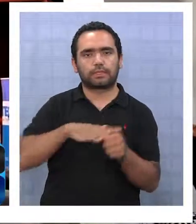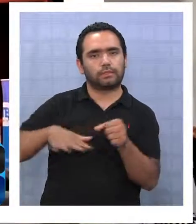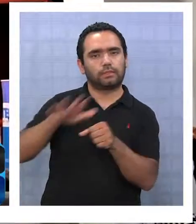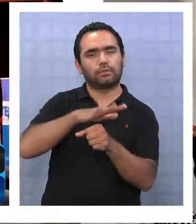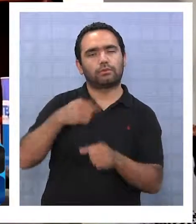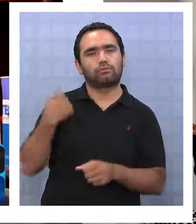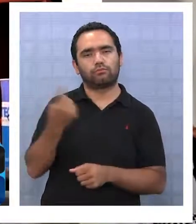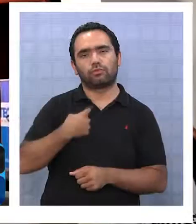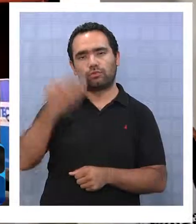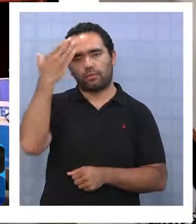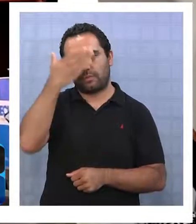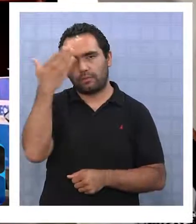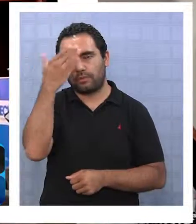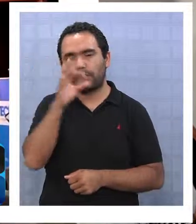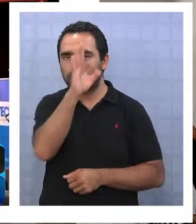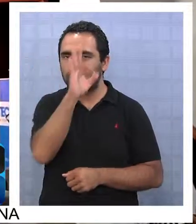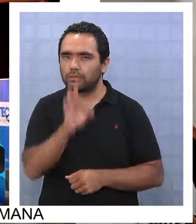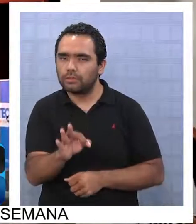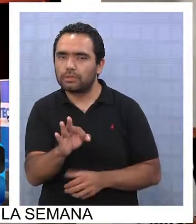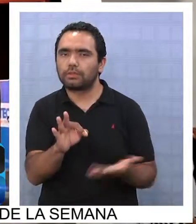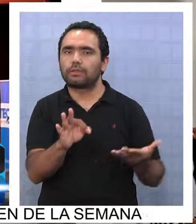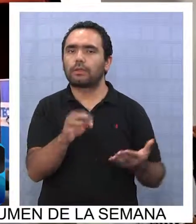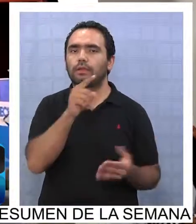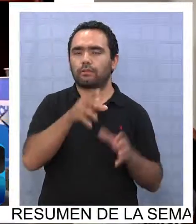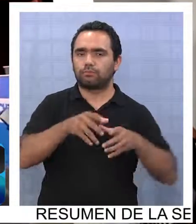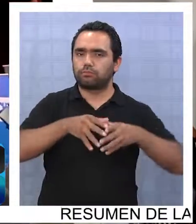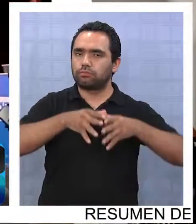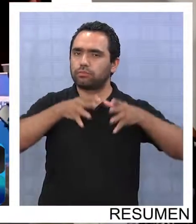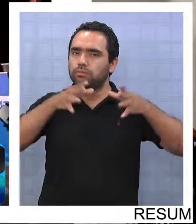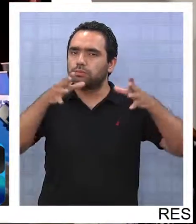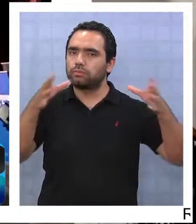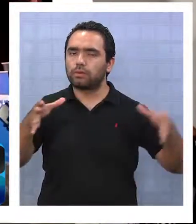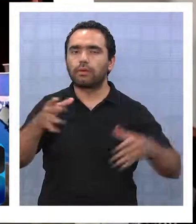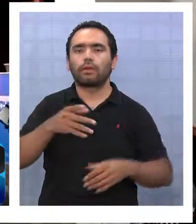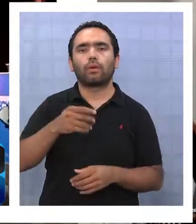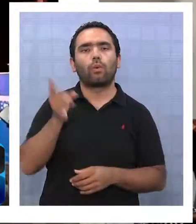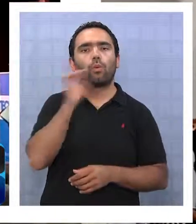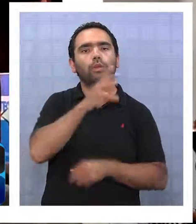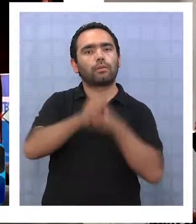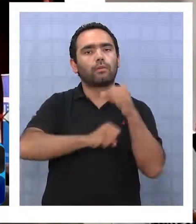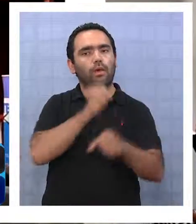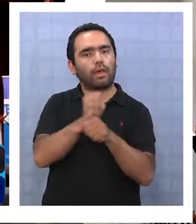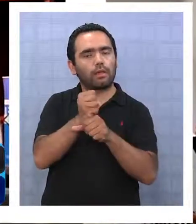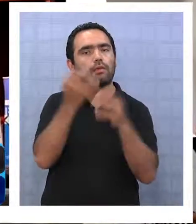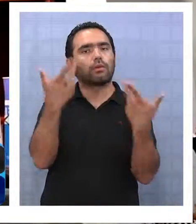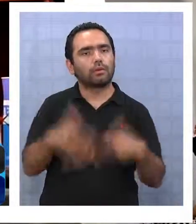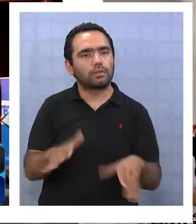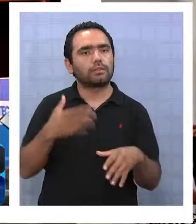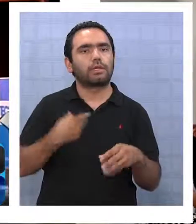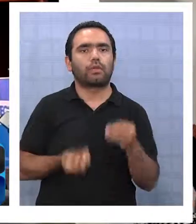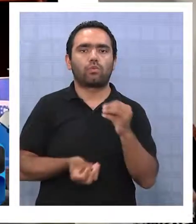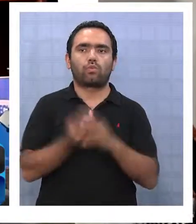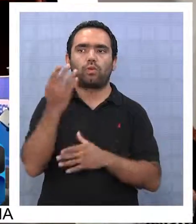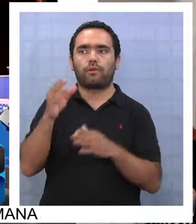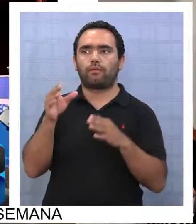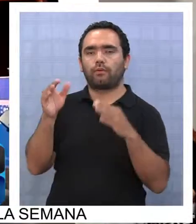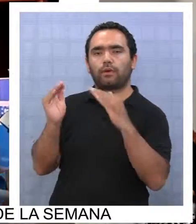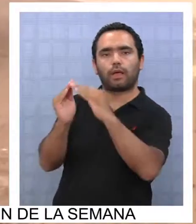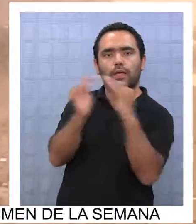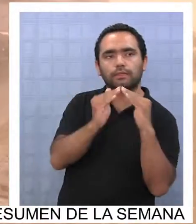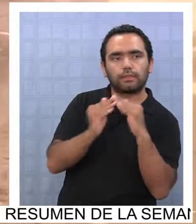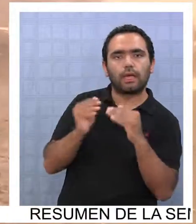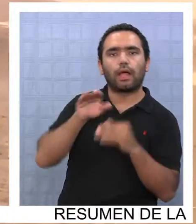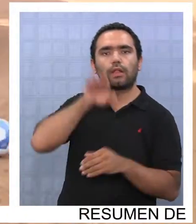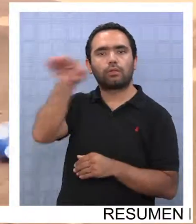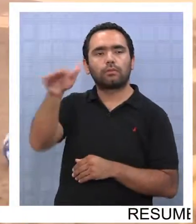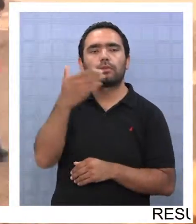bastante preocupados, es una cifra que en el último tiempo va en aumento. Hemos visto que en este último año ya han aparecido nuevos campamentos en alto hospicio, también